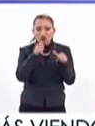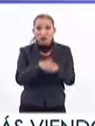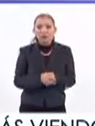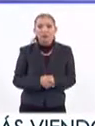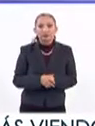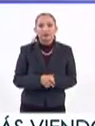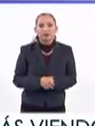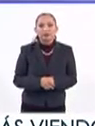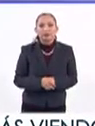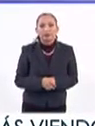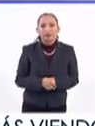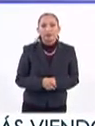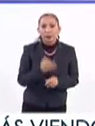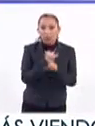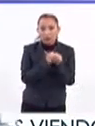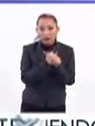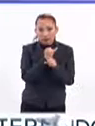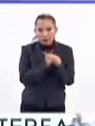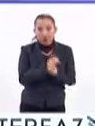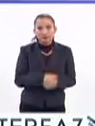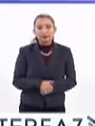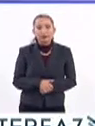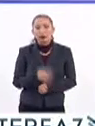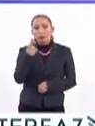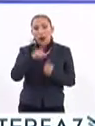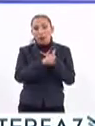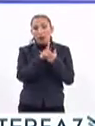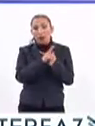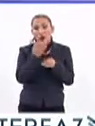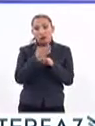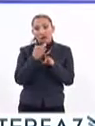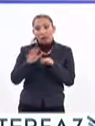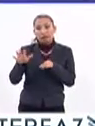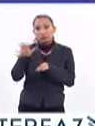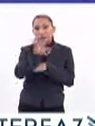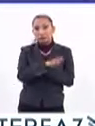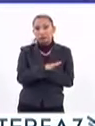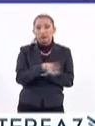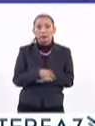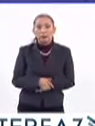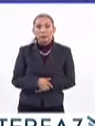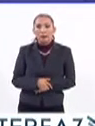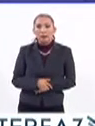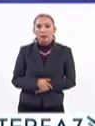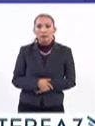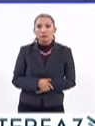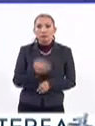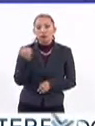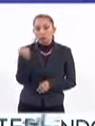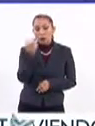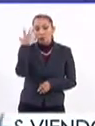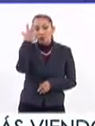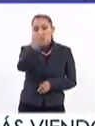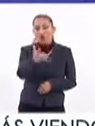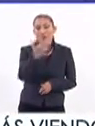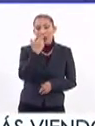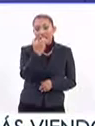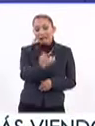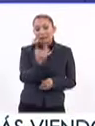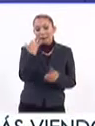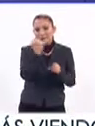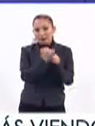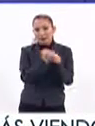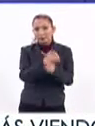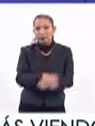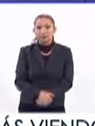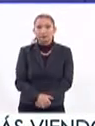investigaciones para un problema que atañe y bueno, pues de entrada todo el éxito pronto para este tipo de